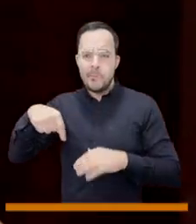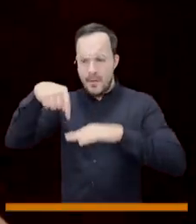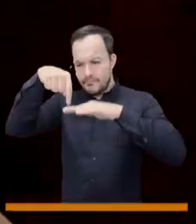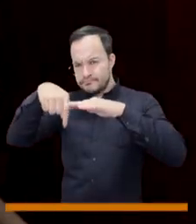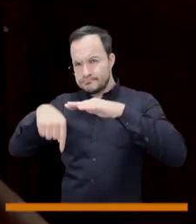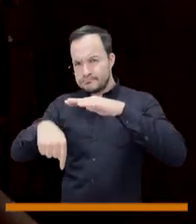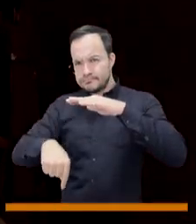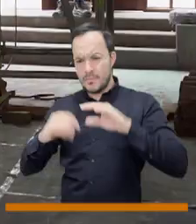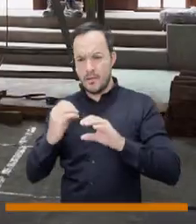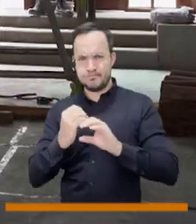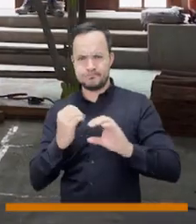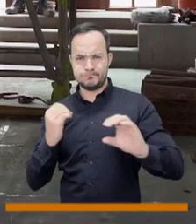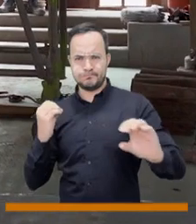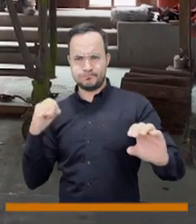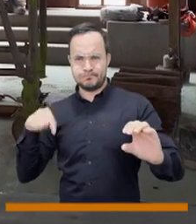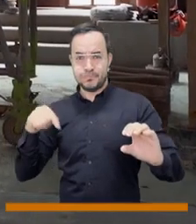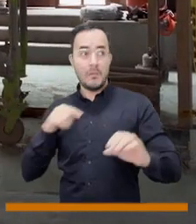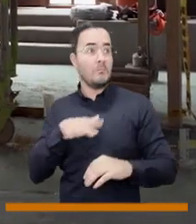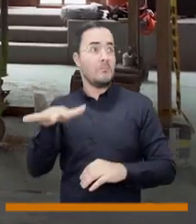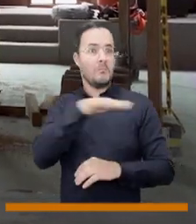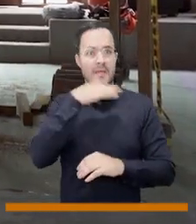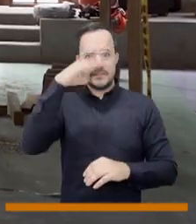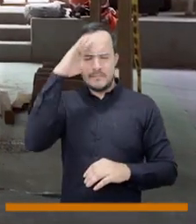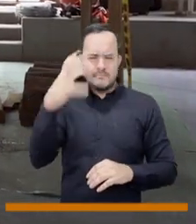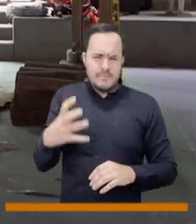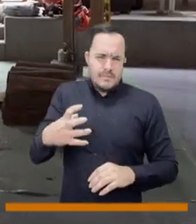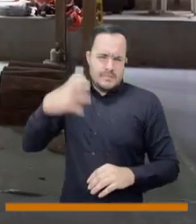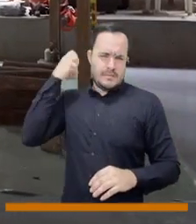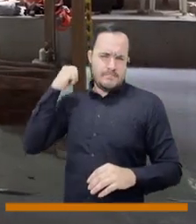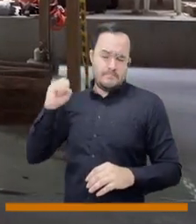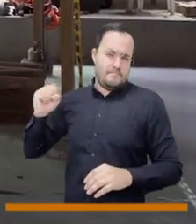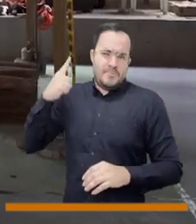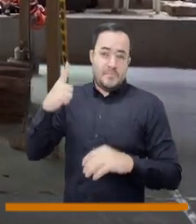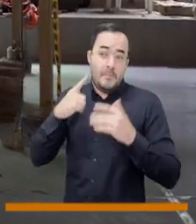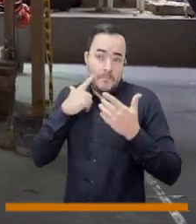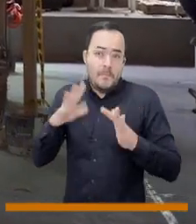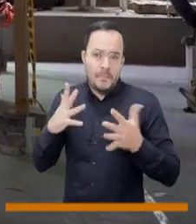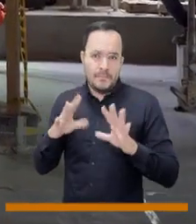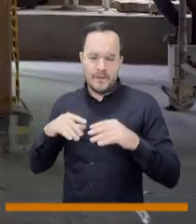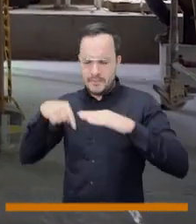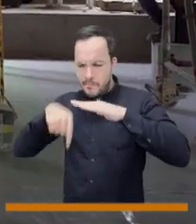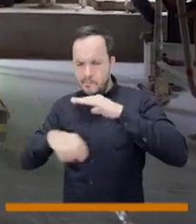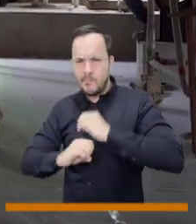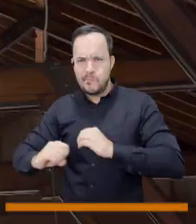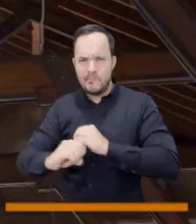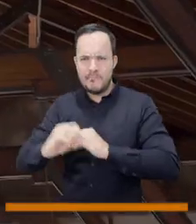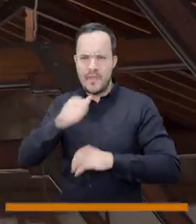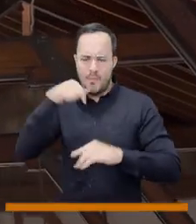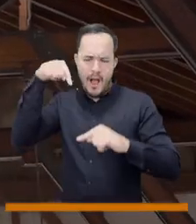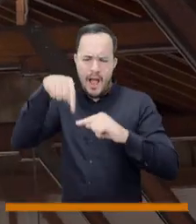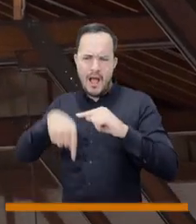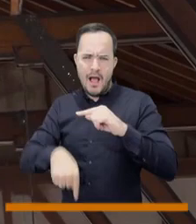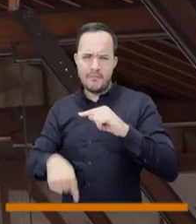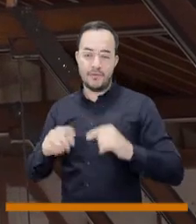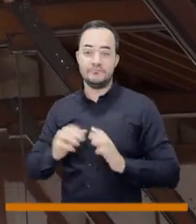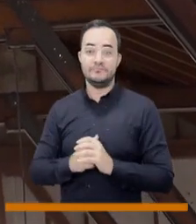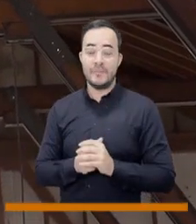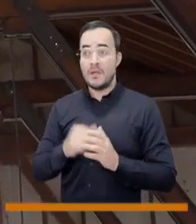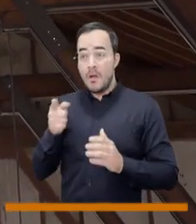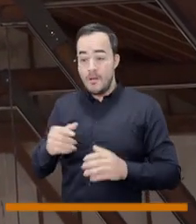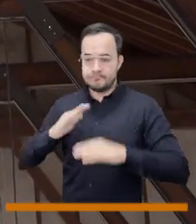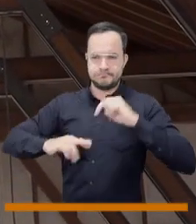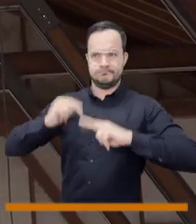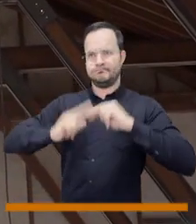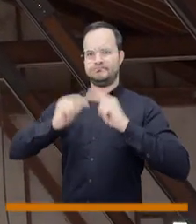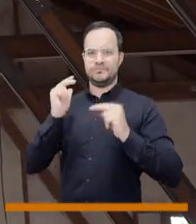alcantarillado probablemente el más antiguo de la ciudad y que tocó redefinir eso cada pared se repotenció pero también se restauró